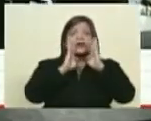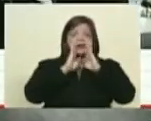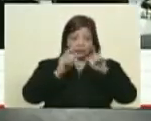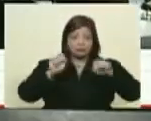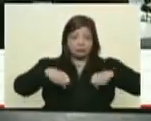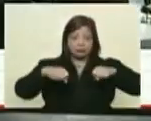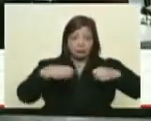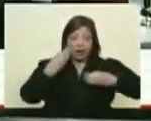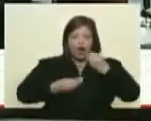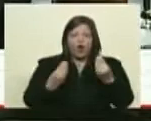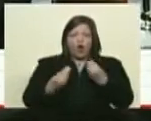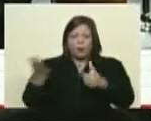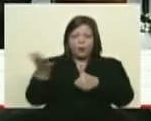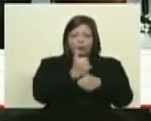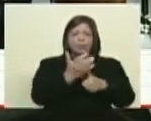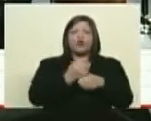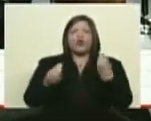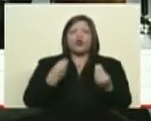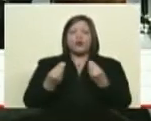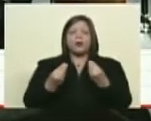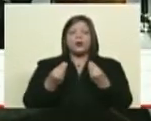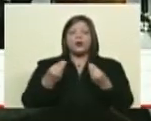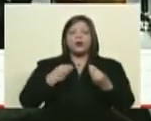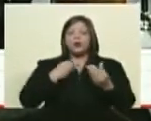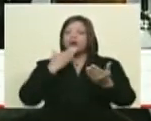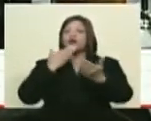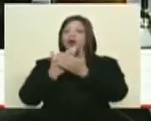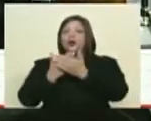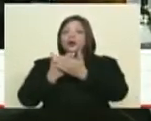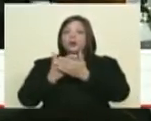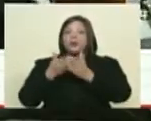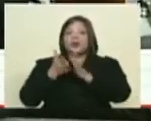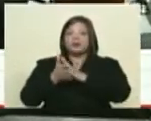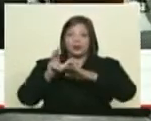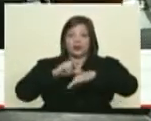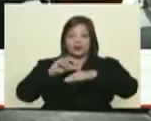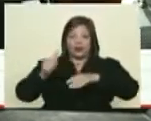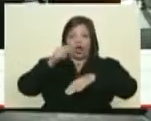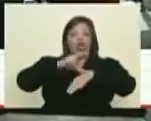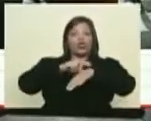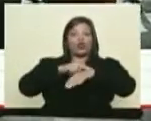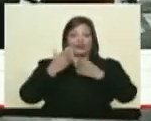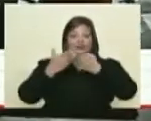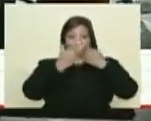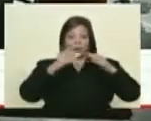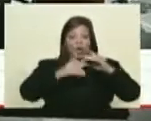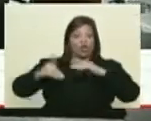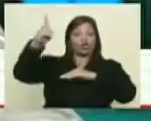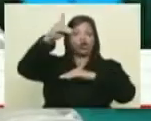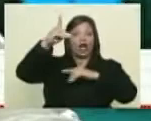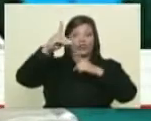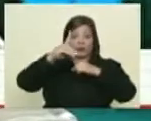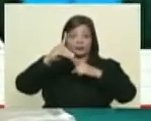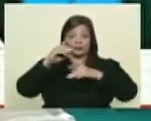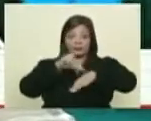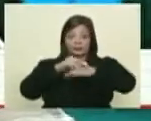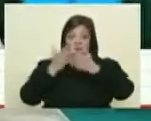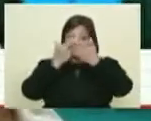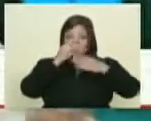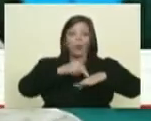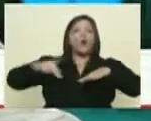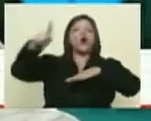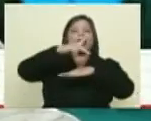cómo las obtuviste? Bueno, pues yo les pedía, en el marco del doctorado que estaba haciendo en periodismo, una entrevista, para que fuera una entrevista de carácter